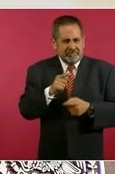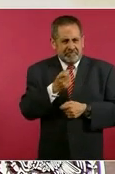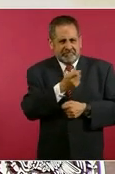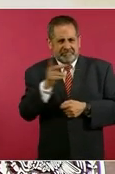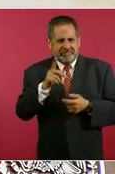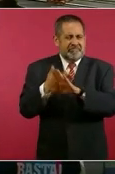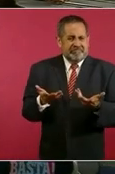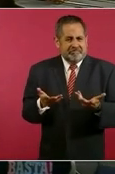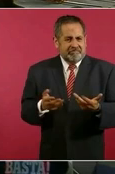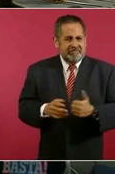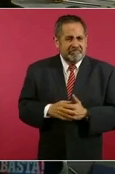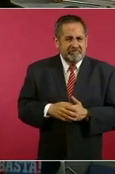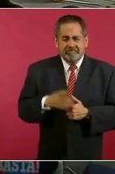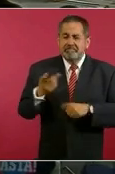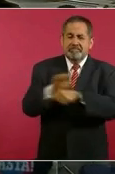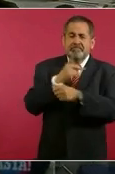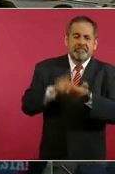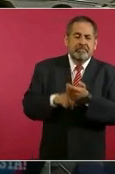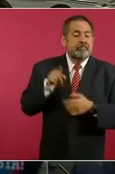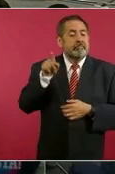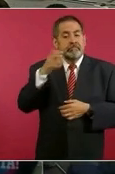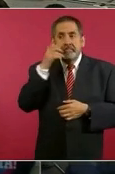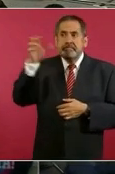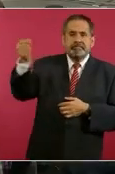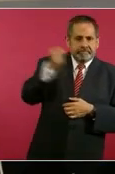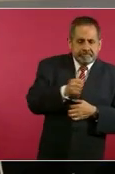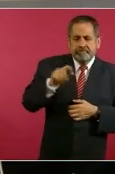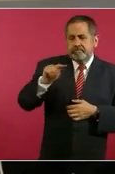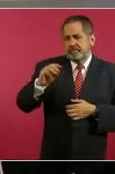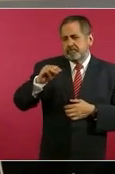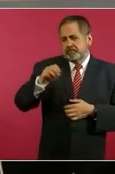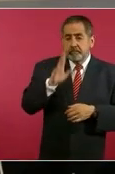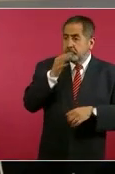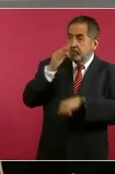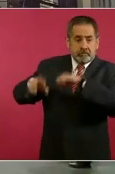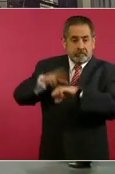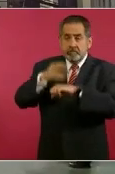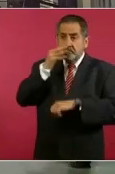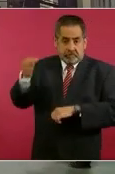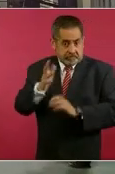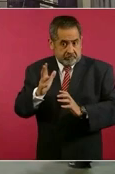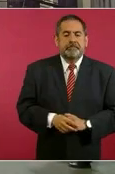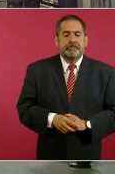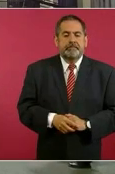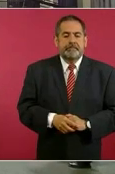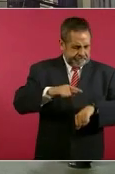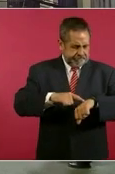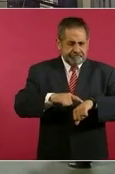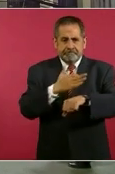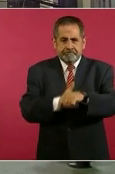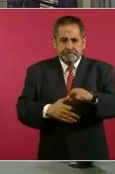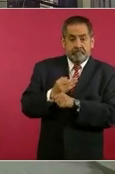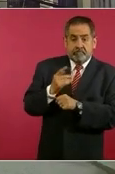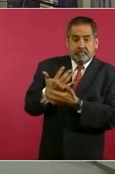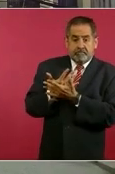agresiones, pues tiene que ver con la extradición de Tomás Herono. ¿Ya le informó también el embajador al respecto? Miren, hoy, más tarde, ya